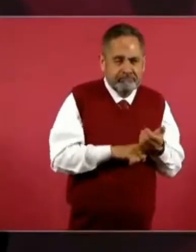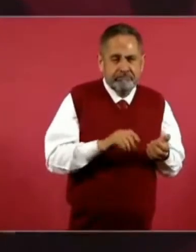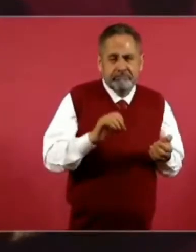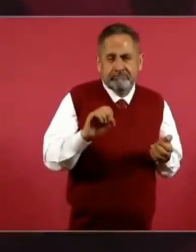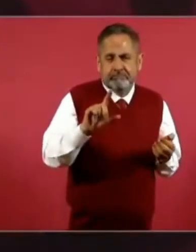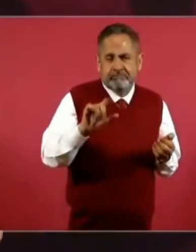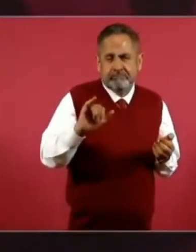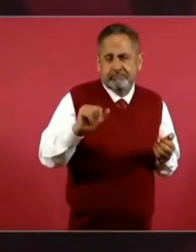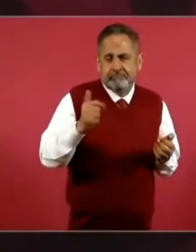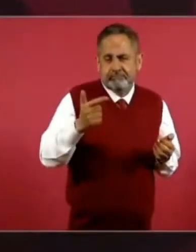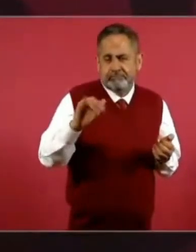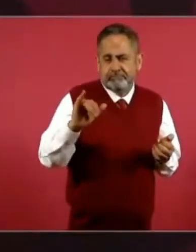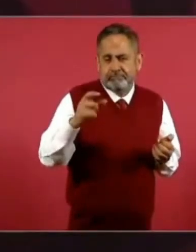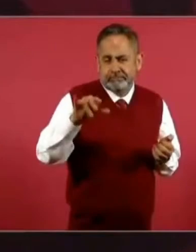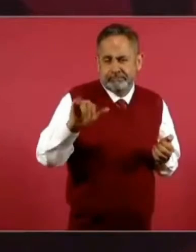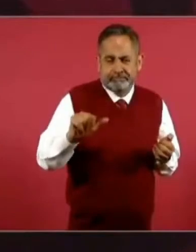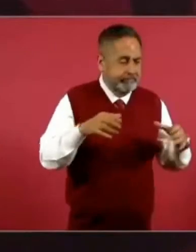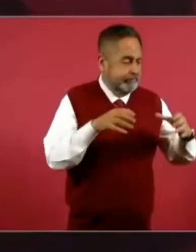aristotélica